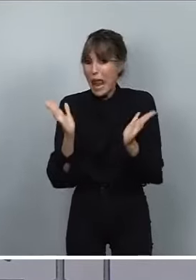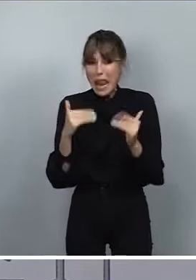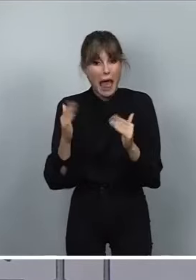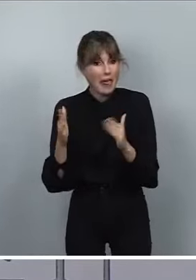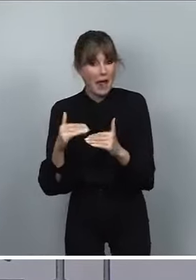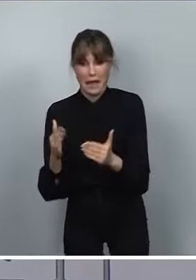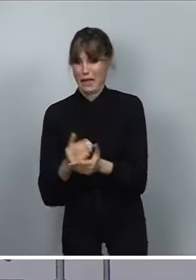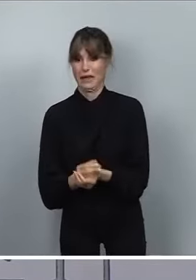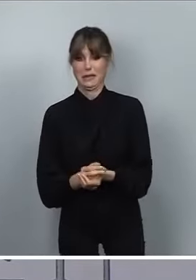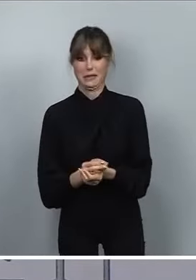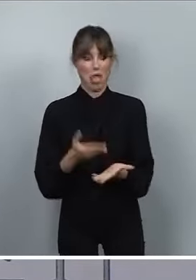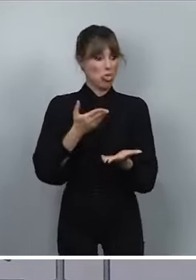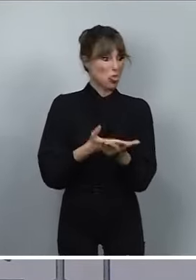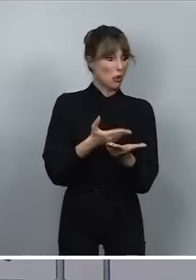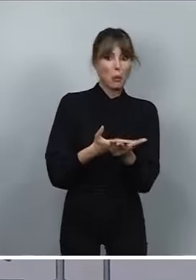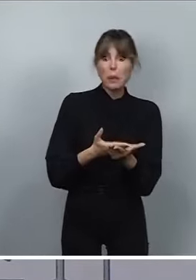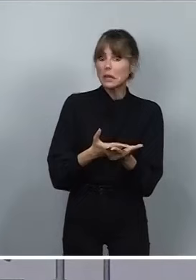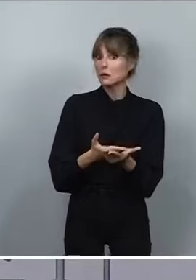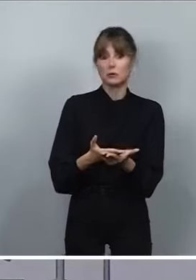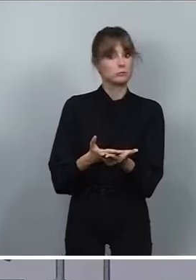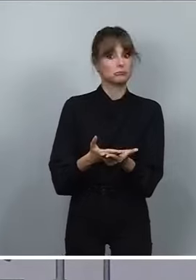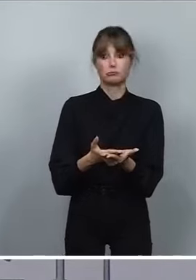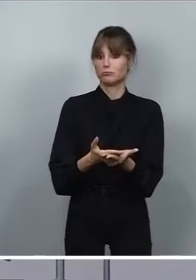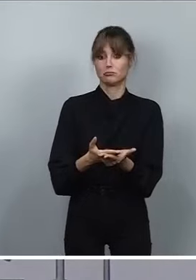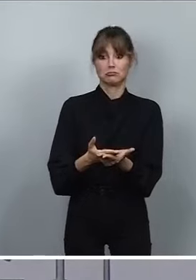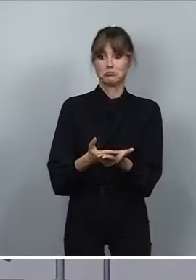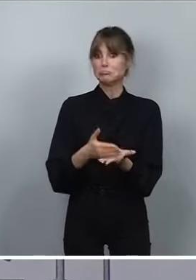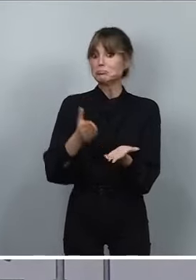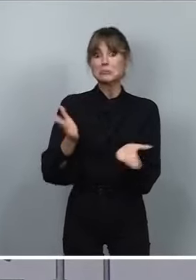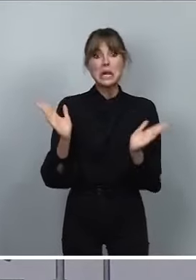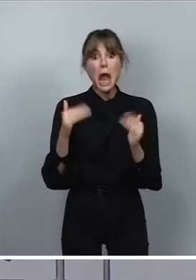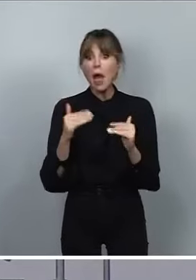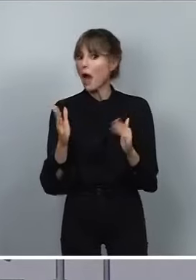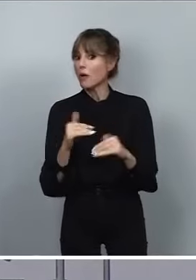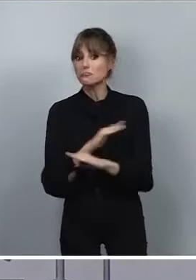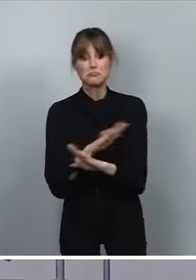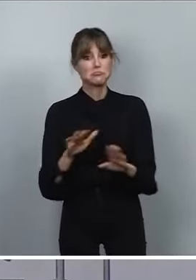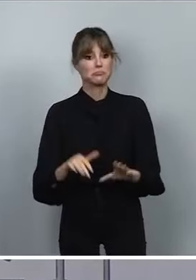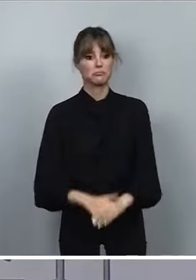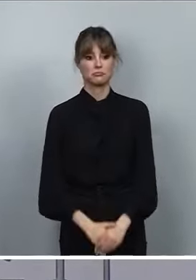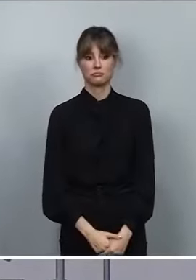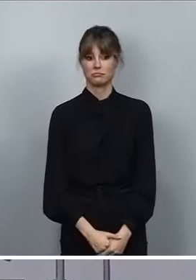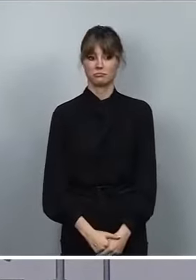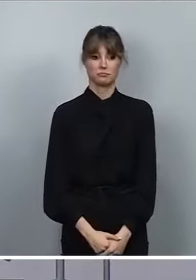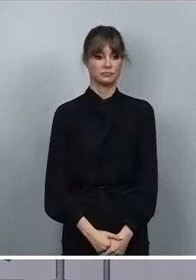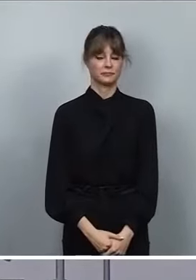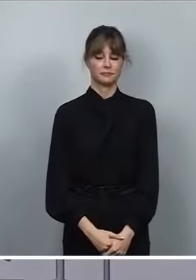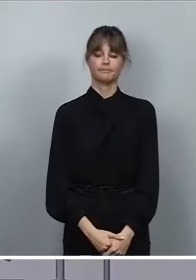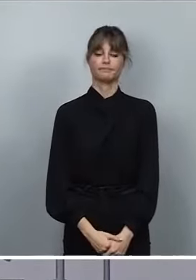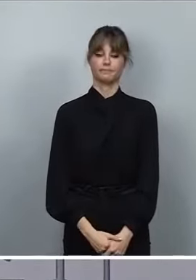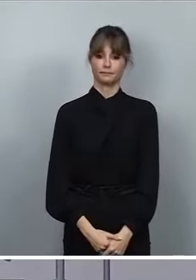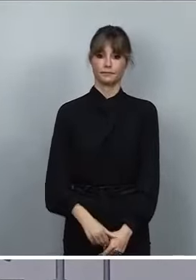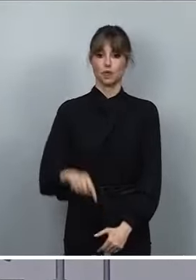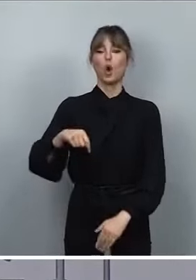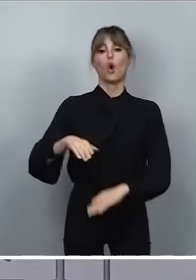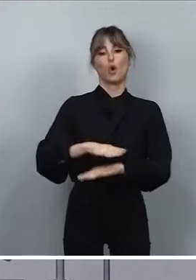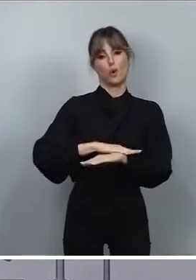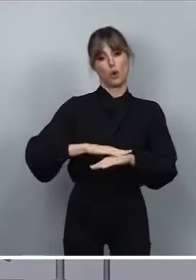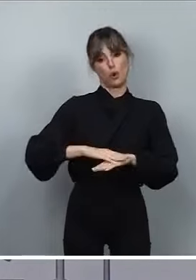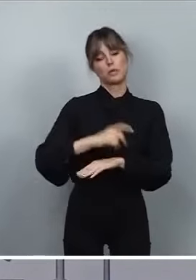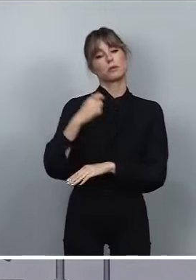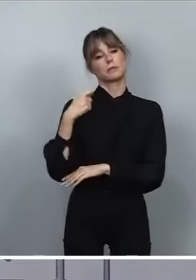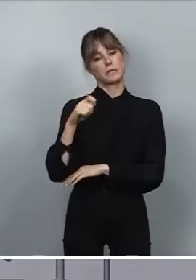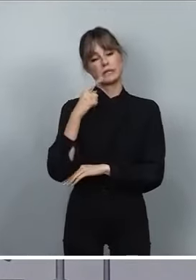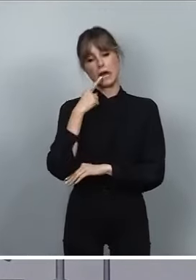un solo documento que acreditara sus afirmaciones. Por todo ello, como ha dicho también hoy el ministro de